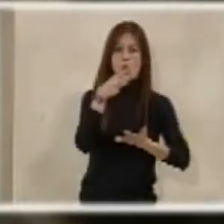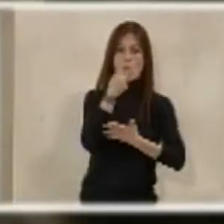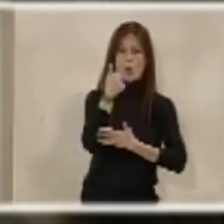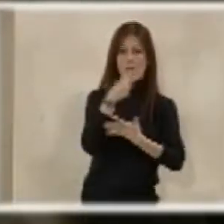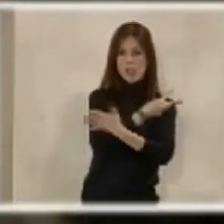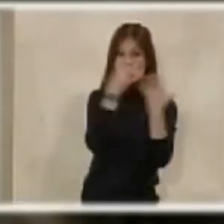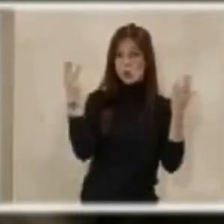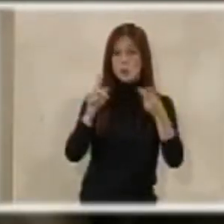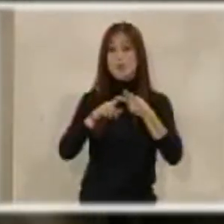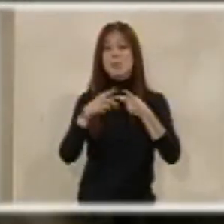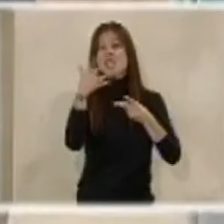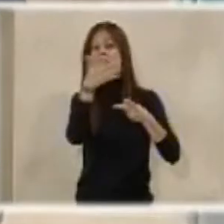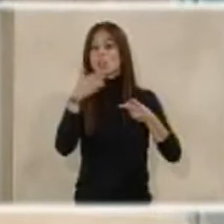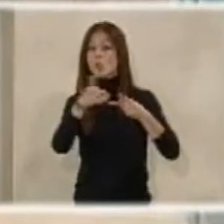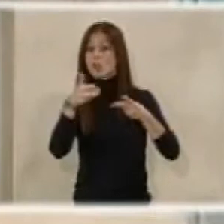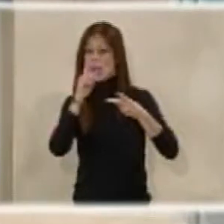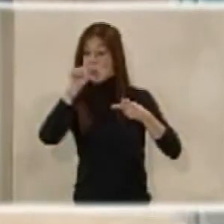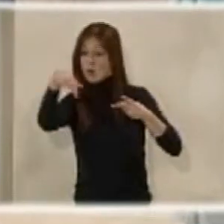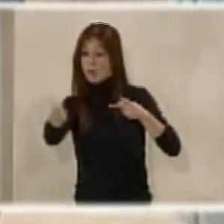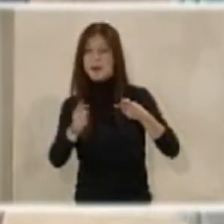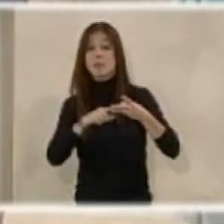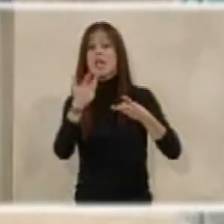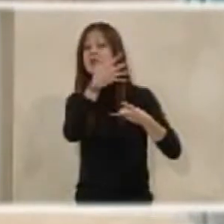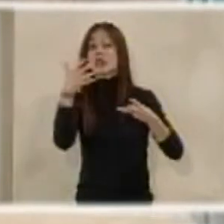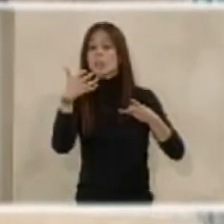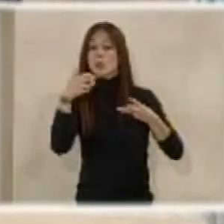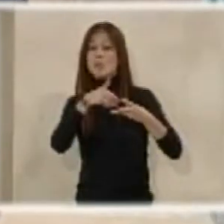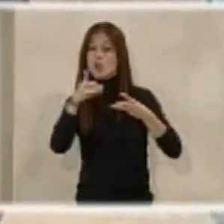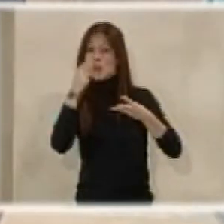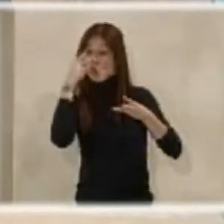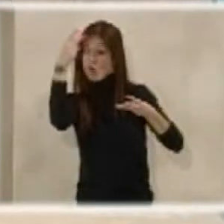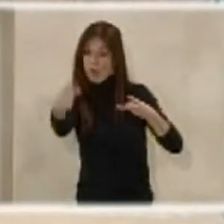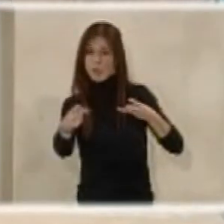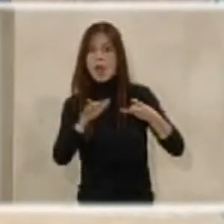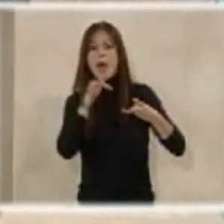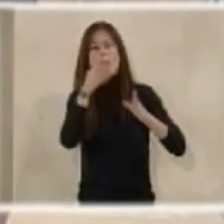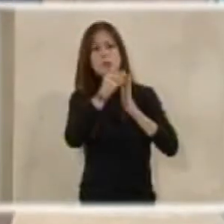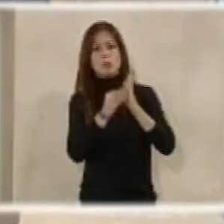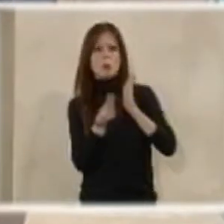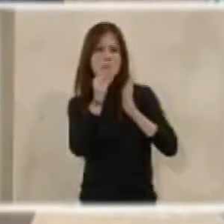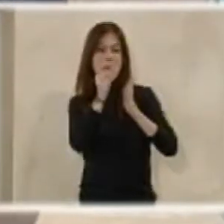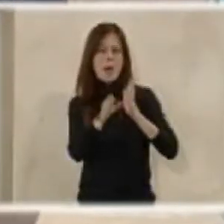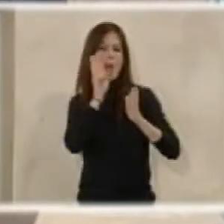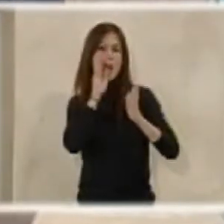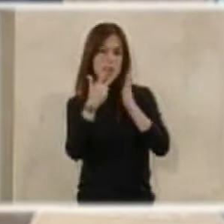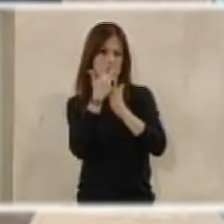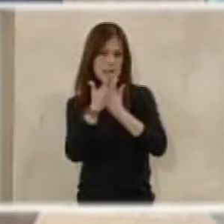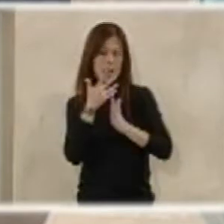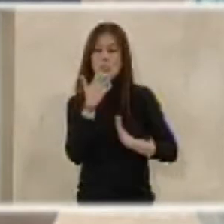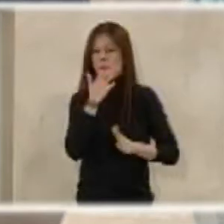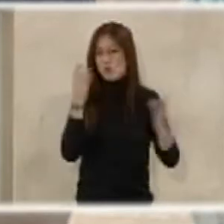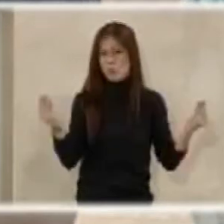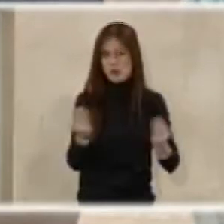500 millones en 2019, 500 millones en 2020, además de otras cuestiones que se han citado aquí, como son